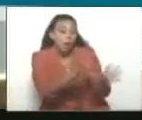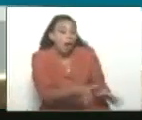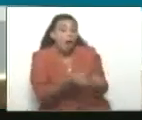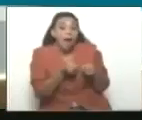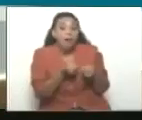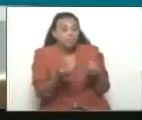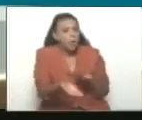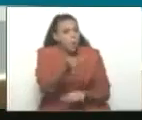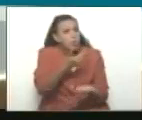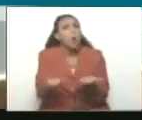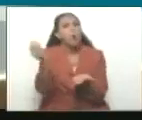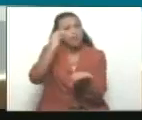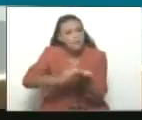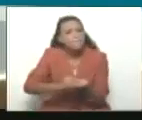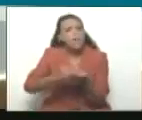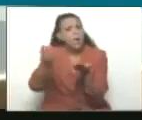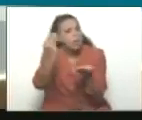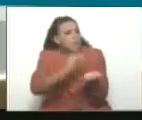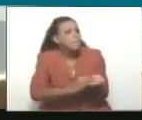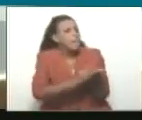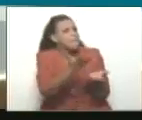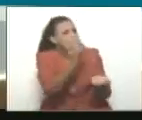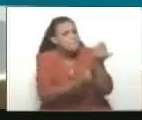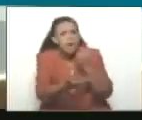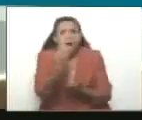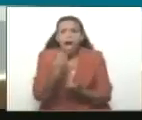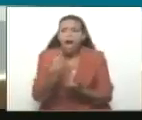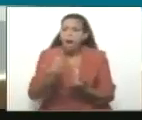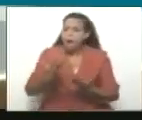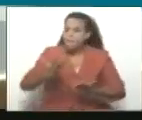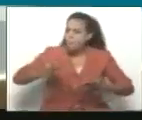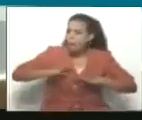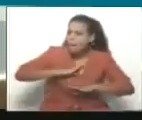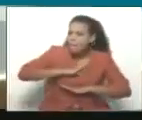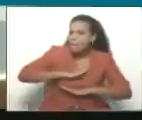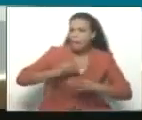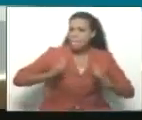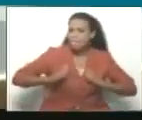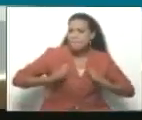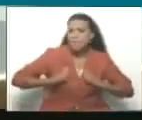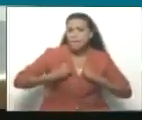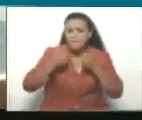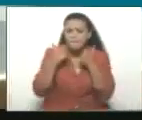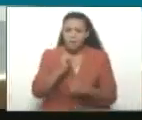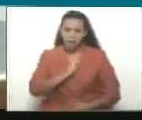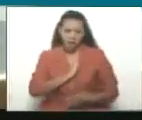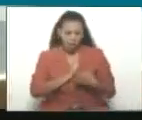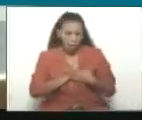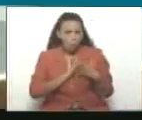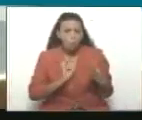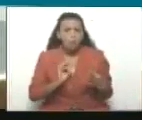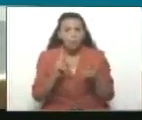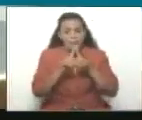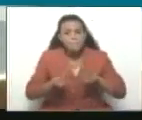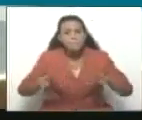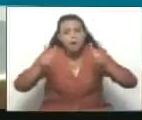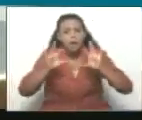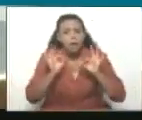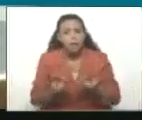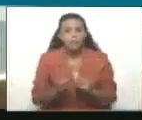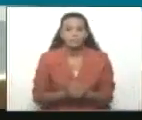de los valores culturales, el rescate de la identidad nacional, tan bella identidad que tenemos. Bueno,